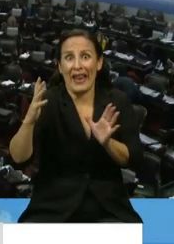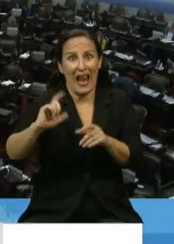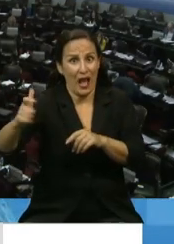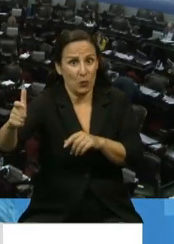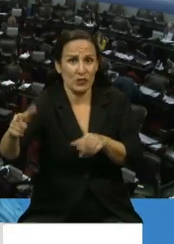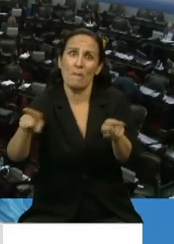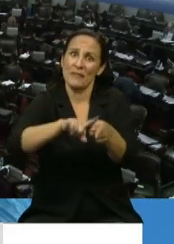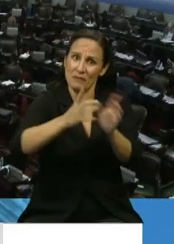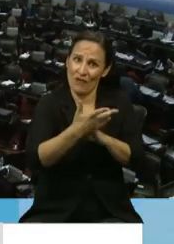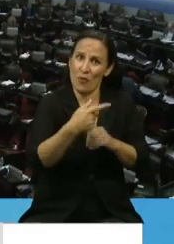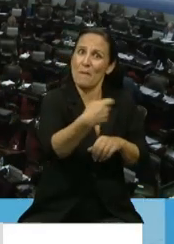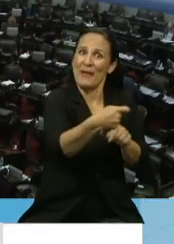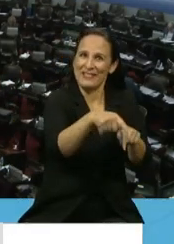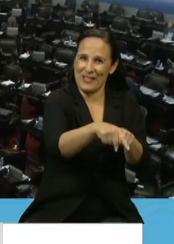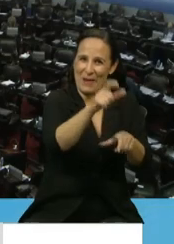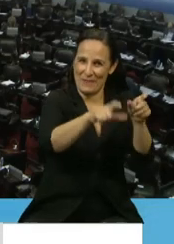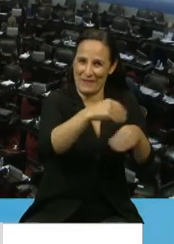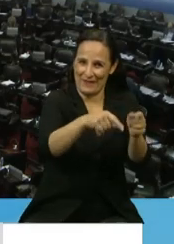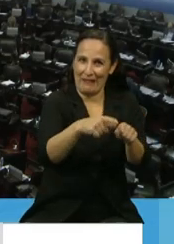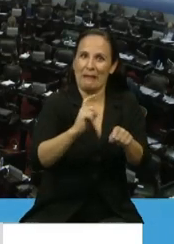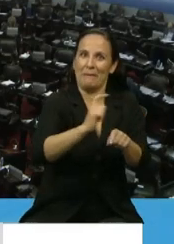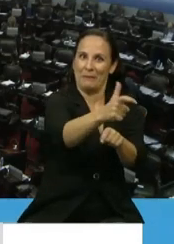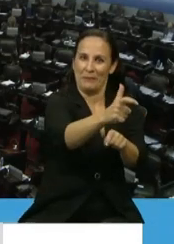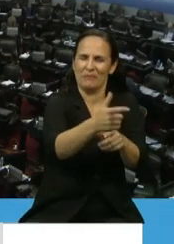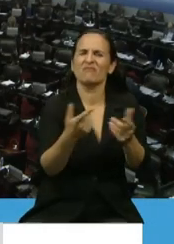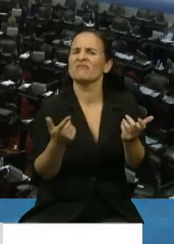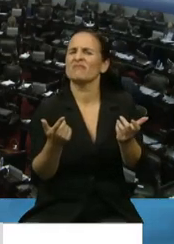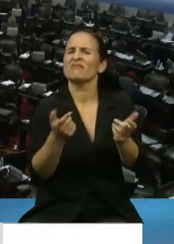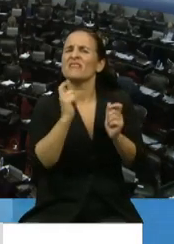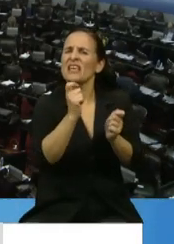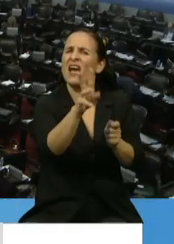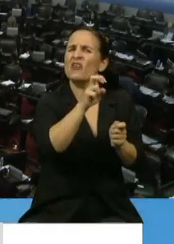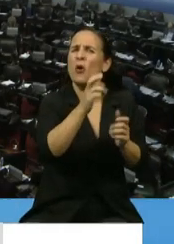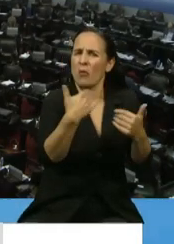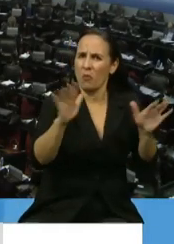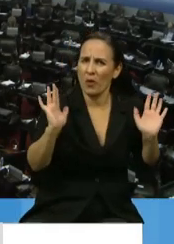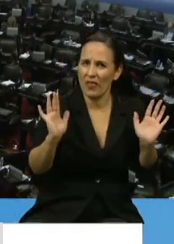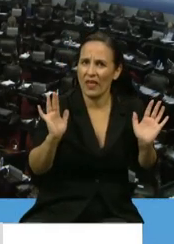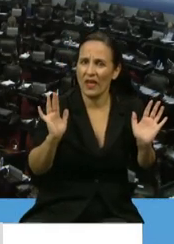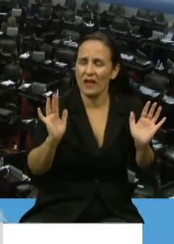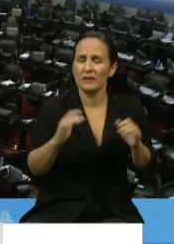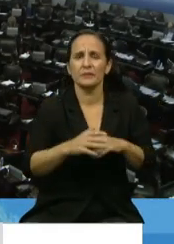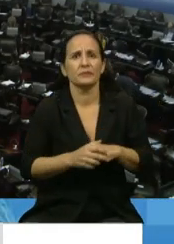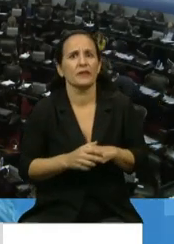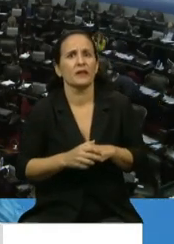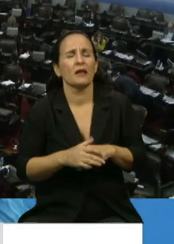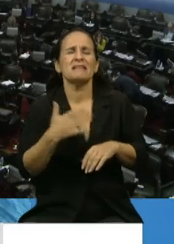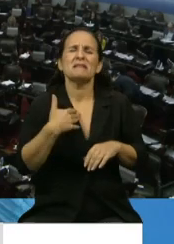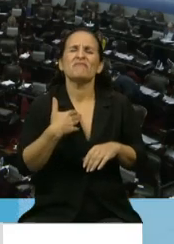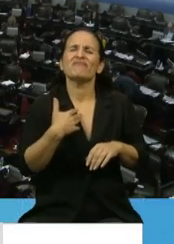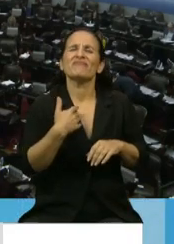¿Quiénes ingresarían dentro de este beneficio? No me gustaría hablar de casos